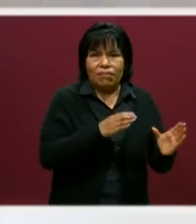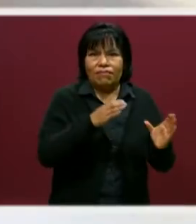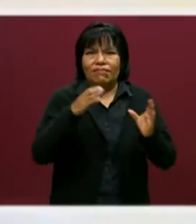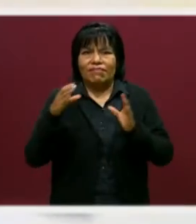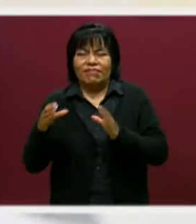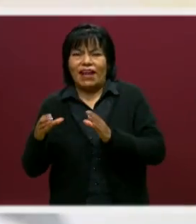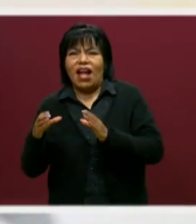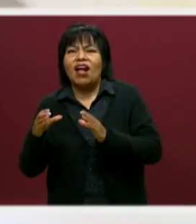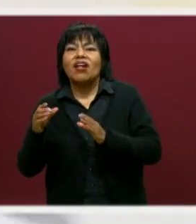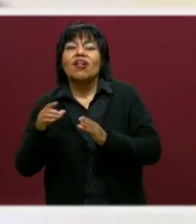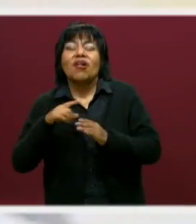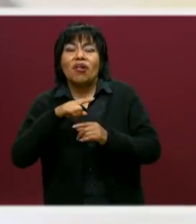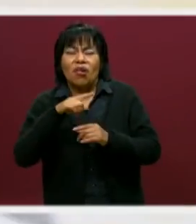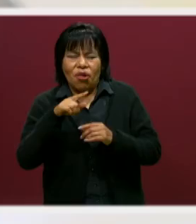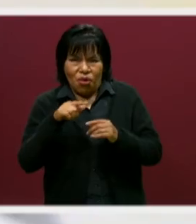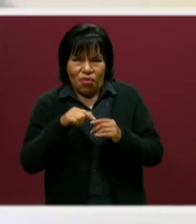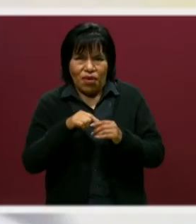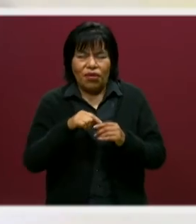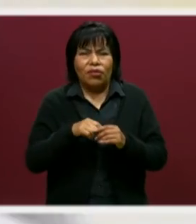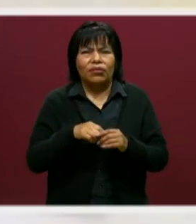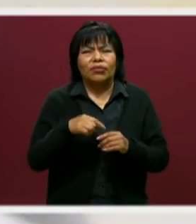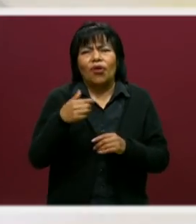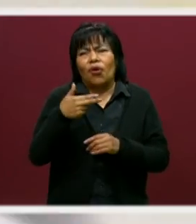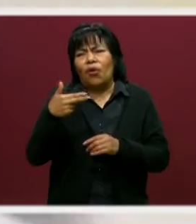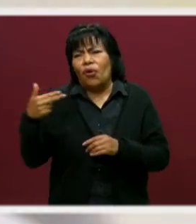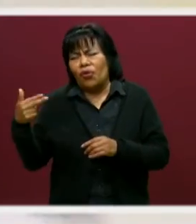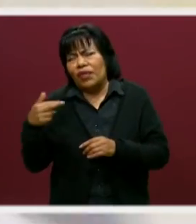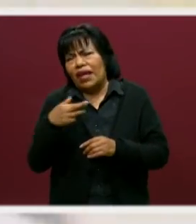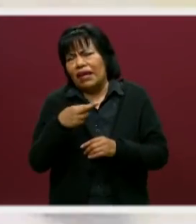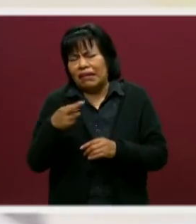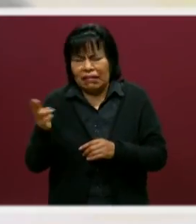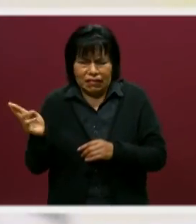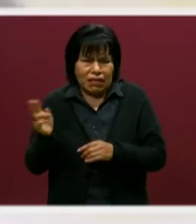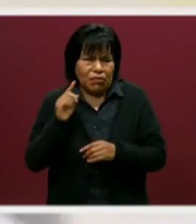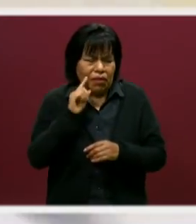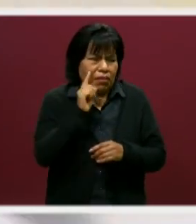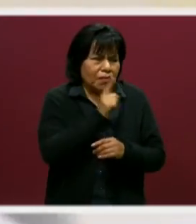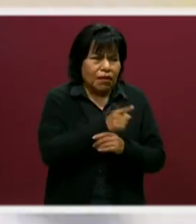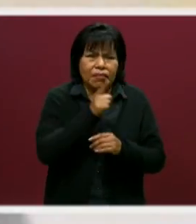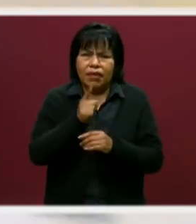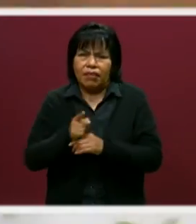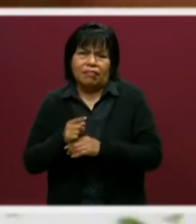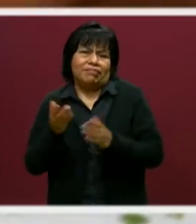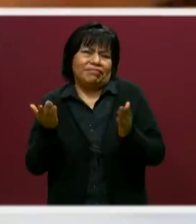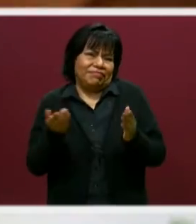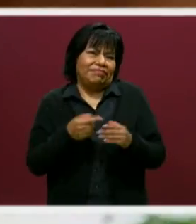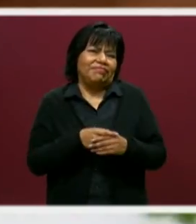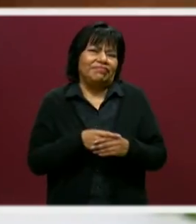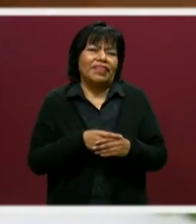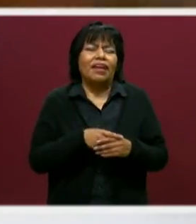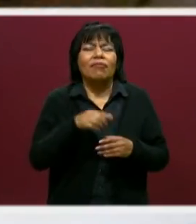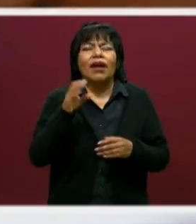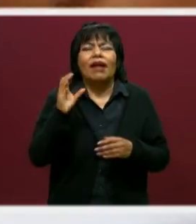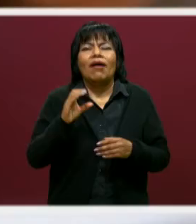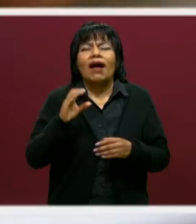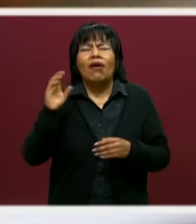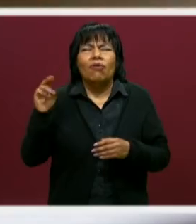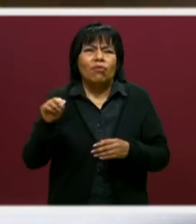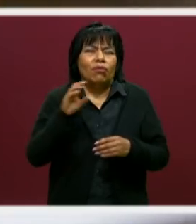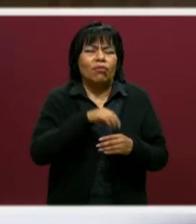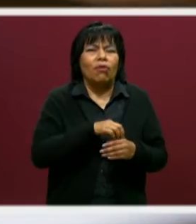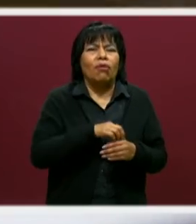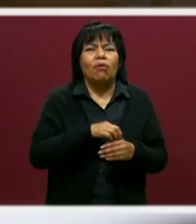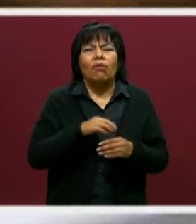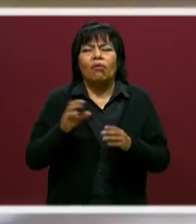después a los diferentes restaurantes, hoteles. Muchos de ellos hacen sus prácticas en zonas hoteleras de Cancún, de la Riviera Maya,